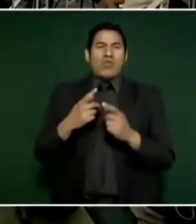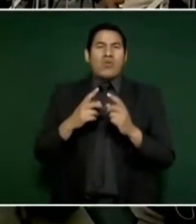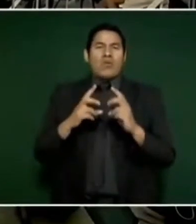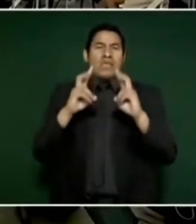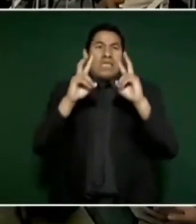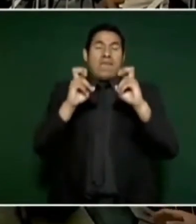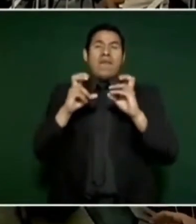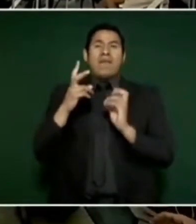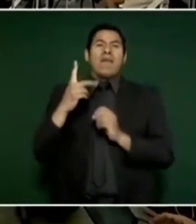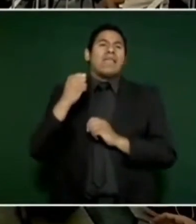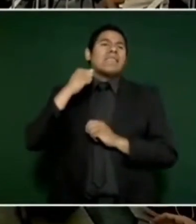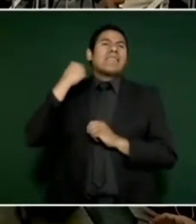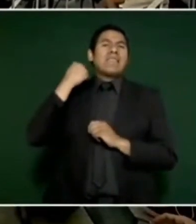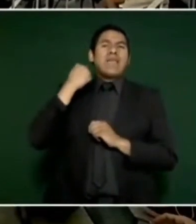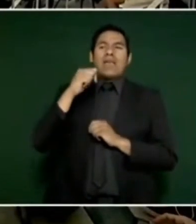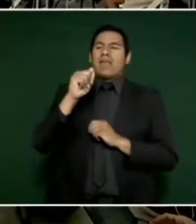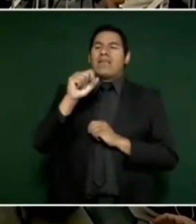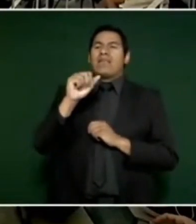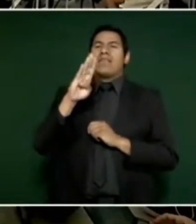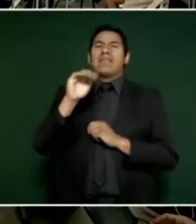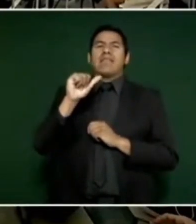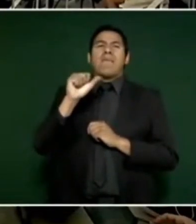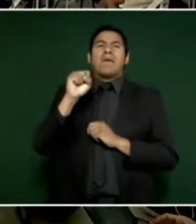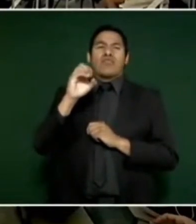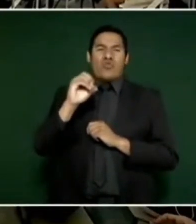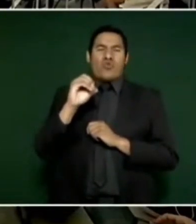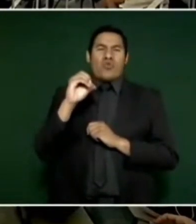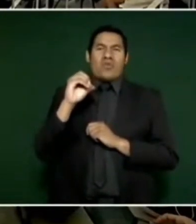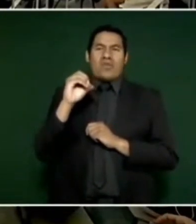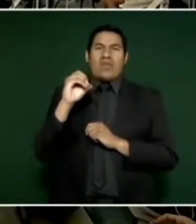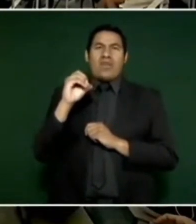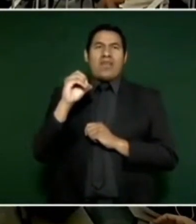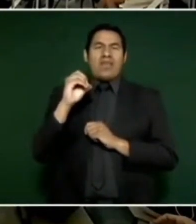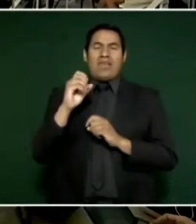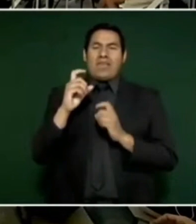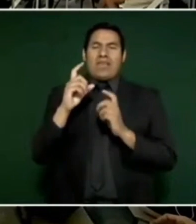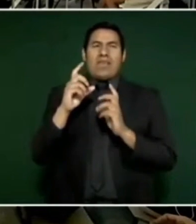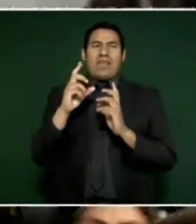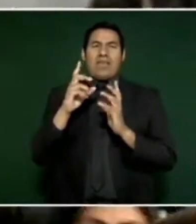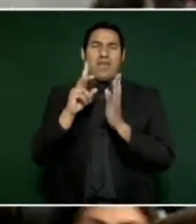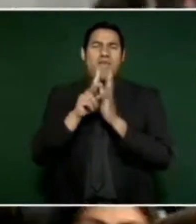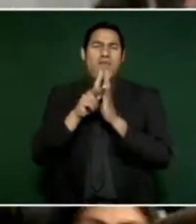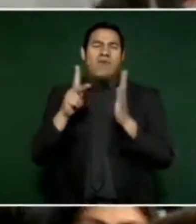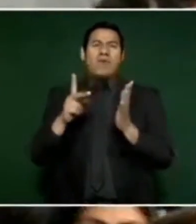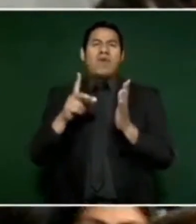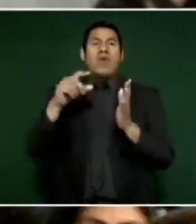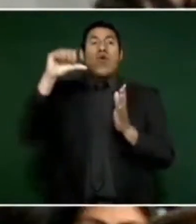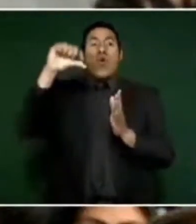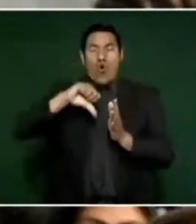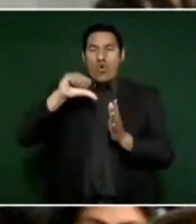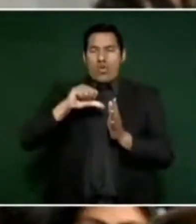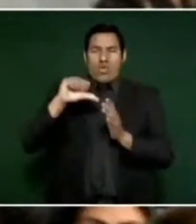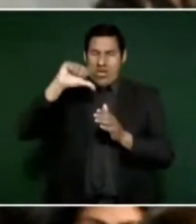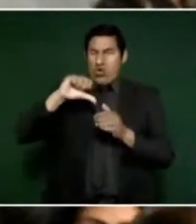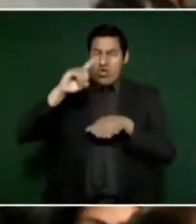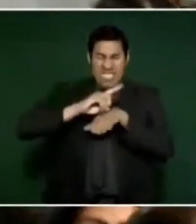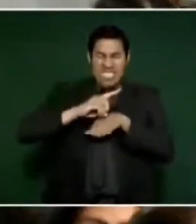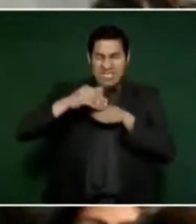de Tabasco, diario presente. Señor presidente, el día de hoy, en el transcurso del día de hoy, se van a dar a conocer